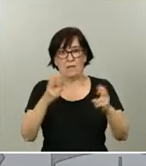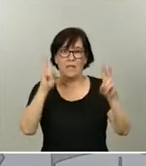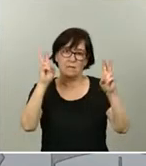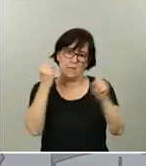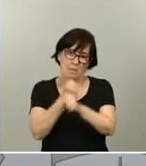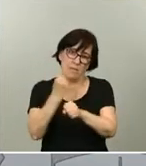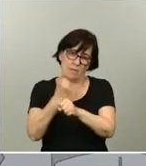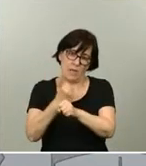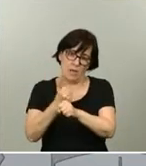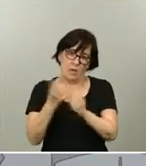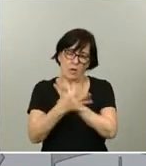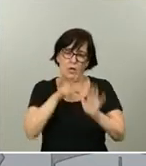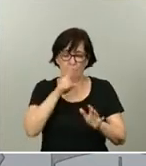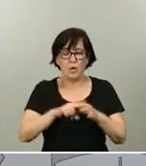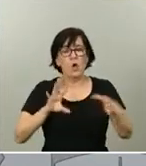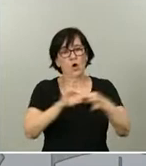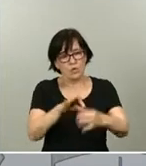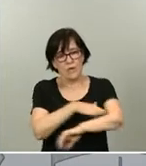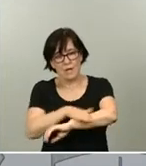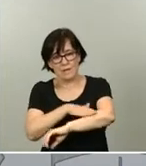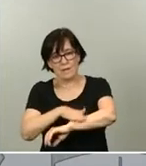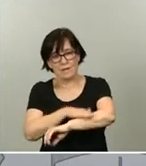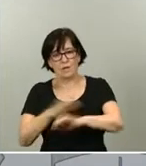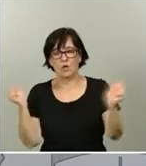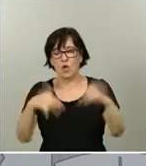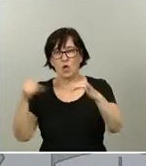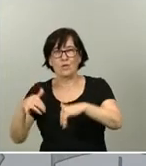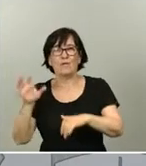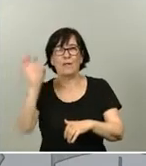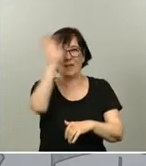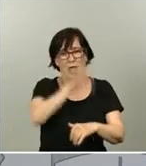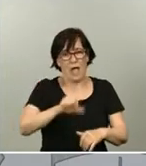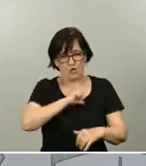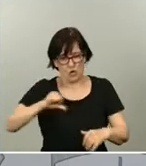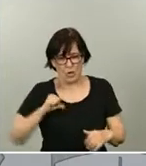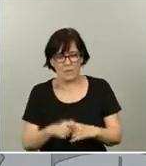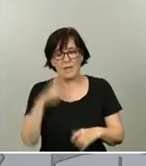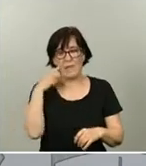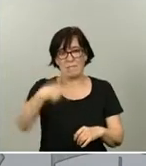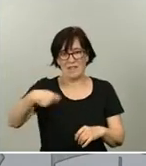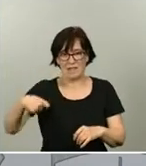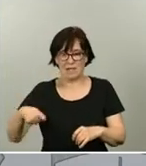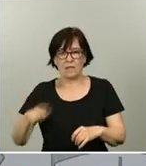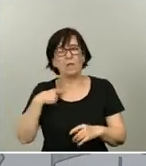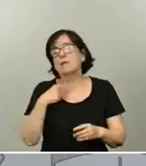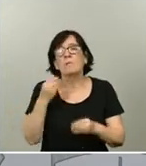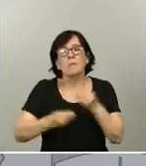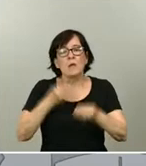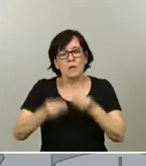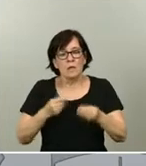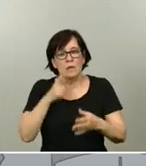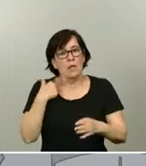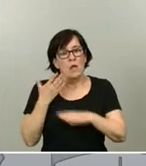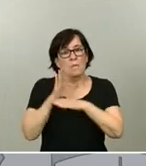unidad entre el gobierno y las conferencias autonómicas de presidentes, vamos a, y es la propuesta que les he hecho a los